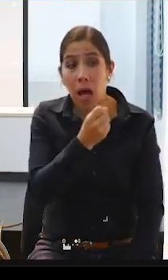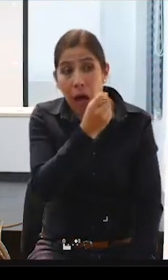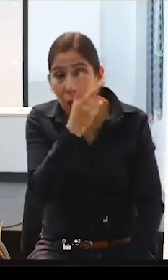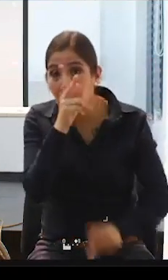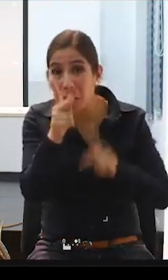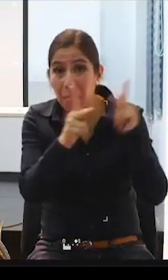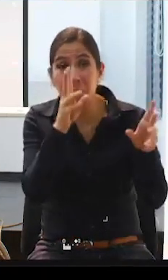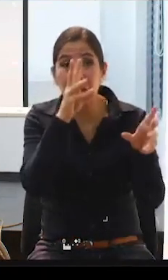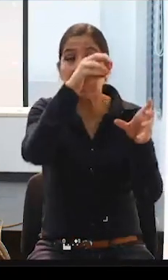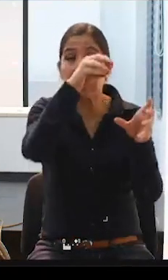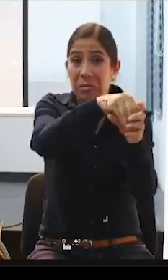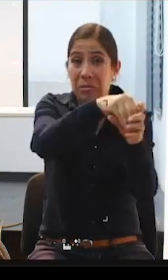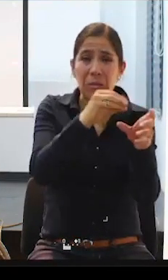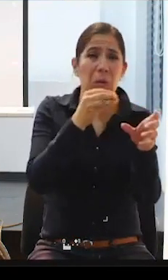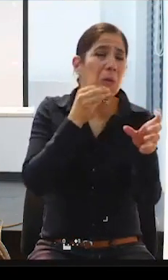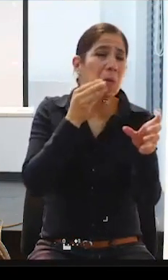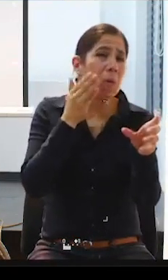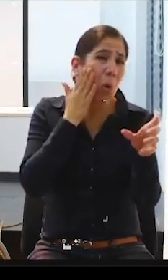prevaleció